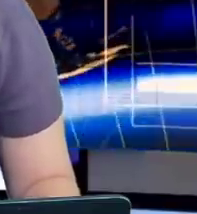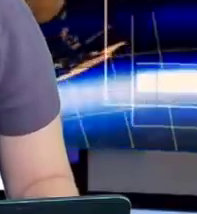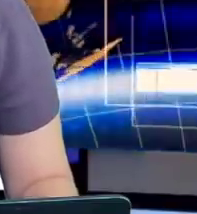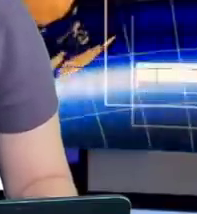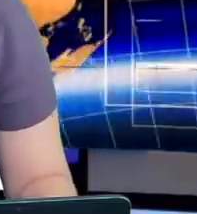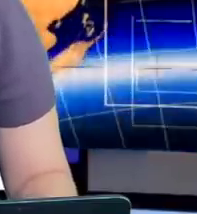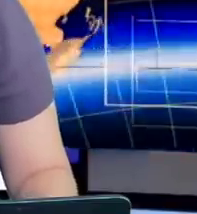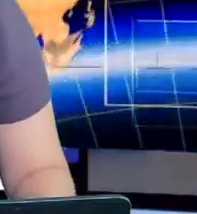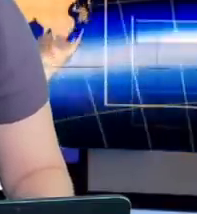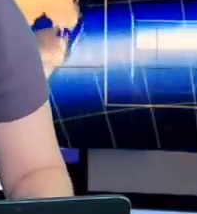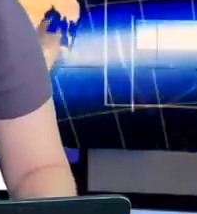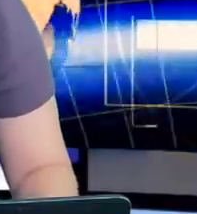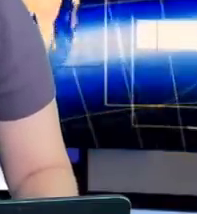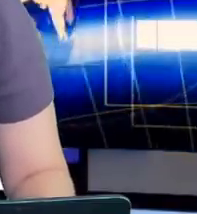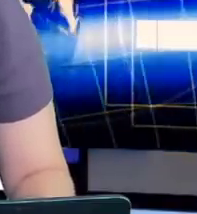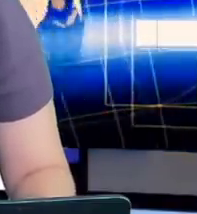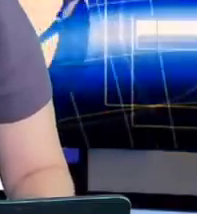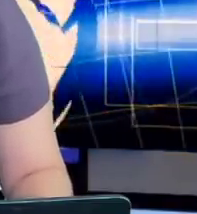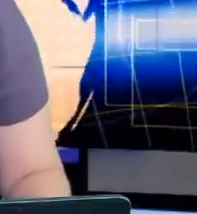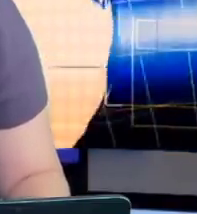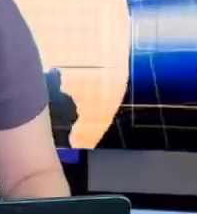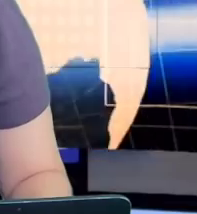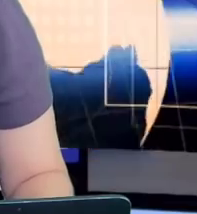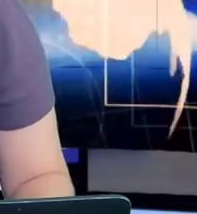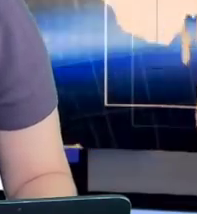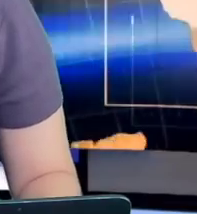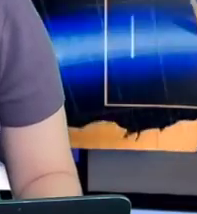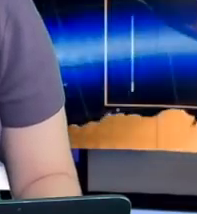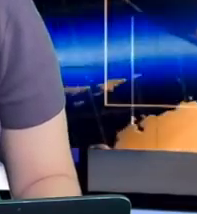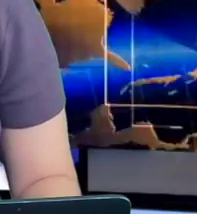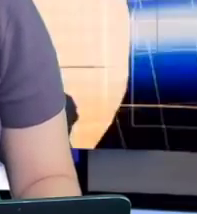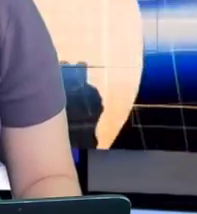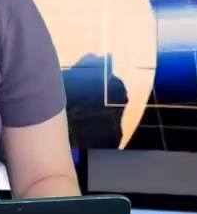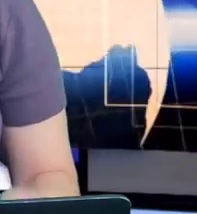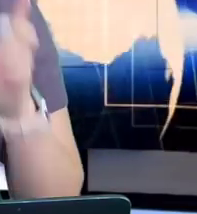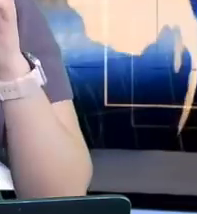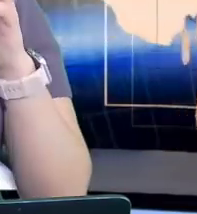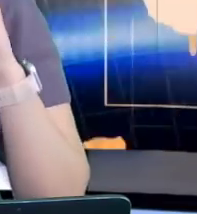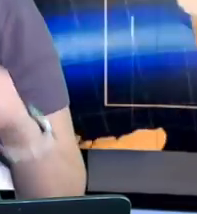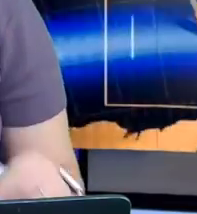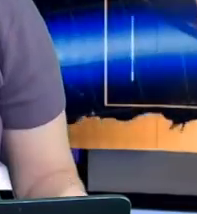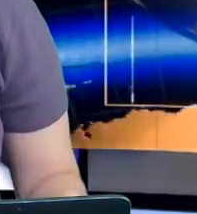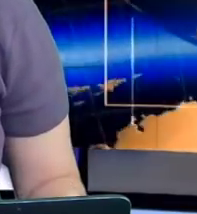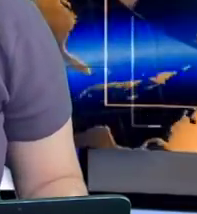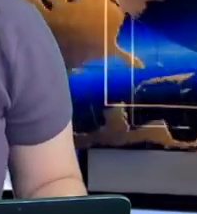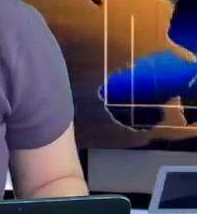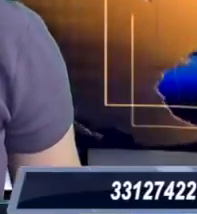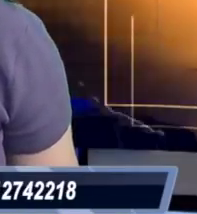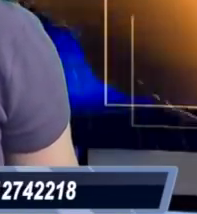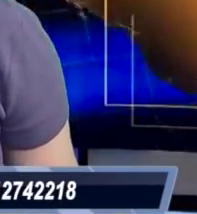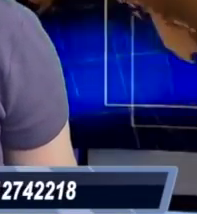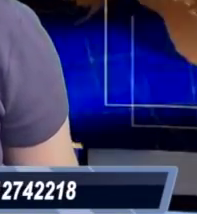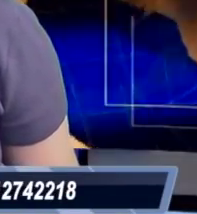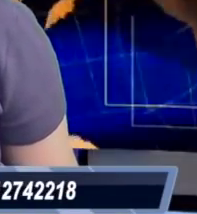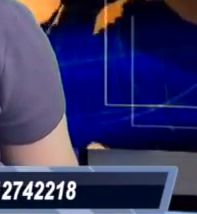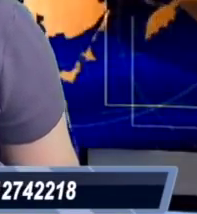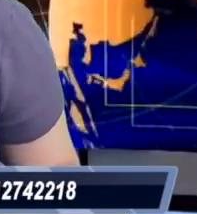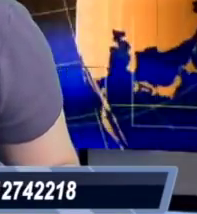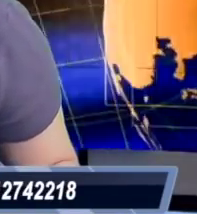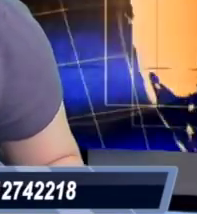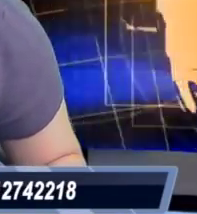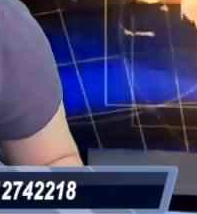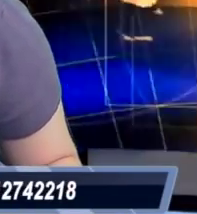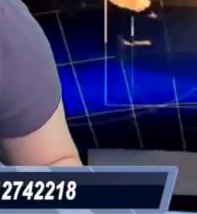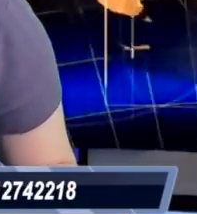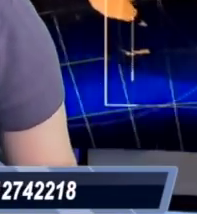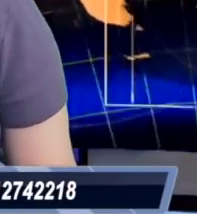¡Suscríbete al canal! Mis redes sociales me encuentran como KaroGZ247 en Facebook, Twitter y también en Instagram. Y ahora sí vamos entrando de lleno con nuestro tema y es que